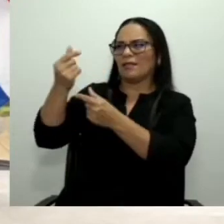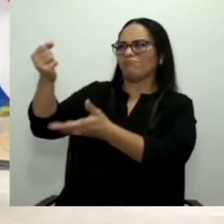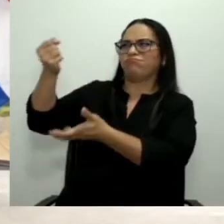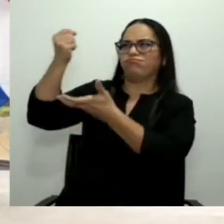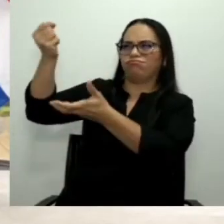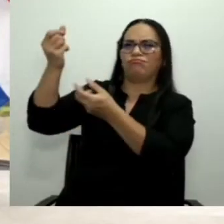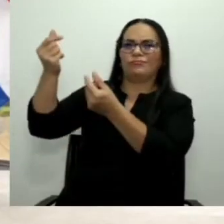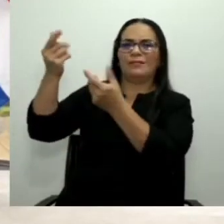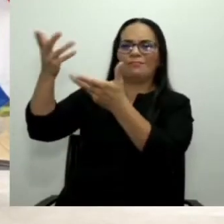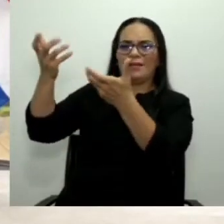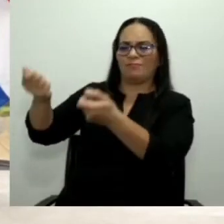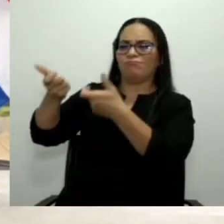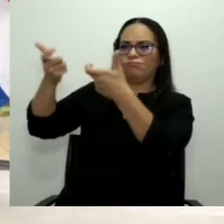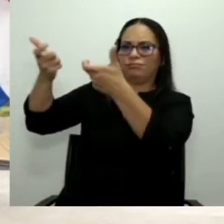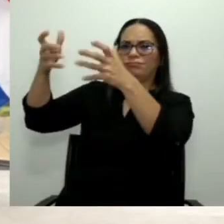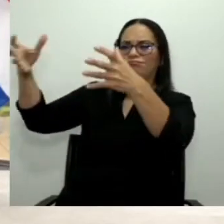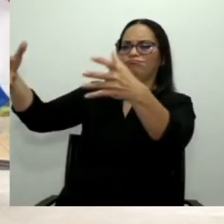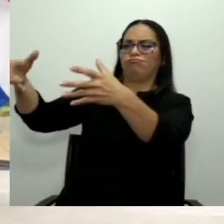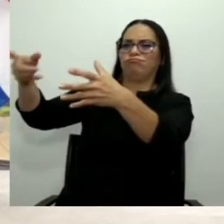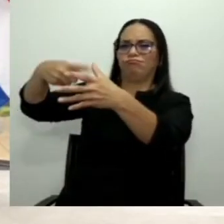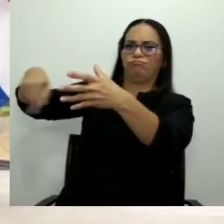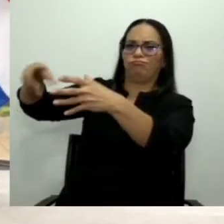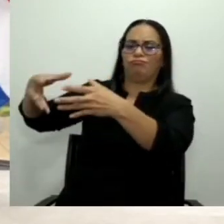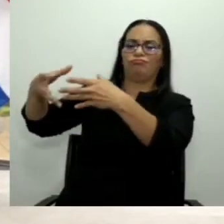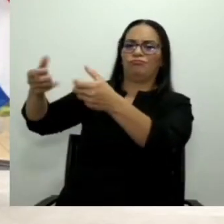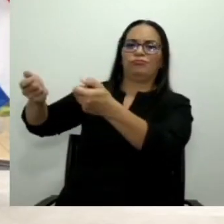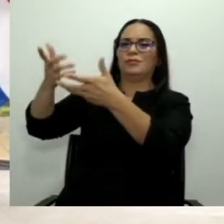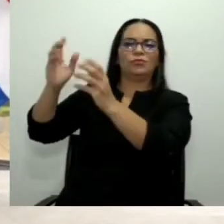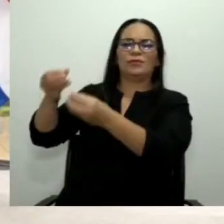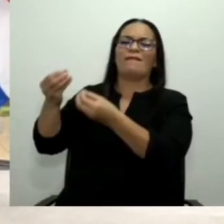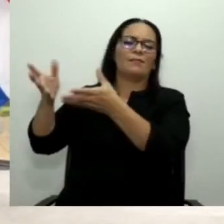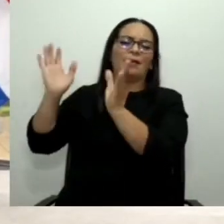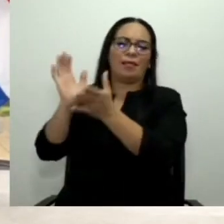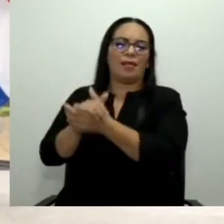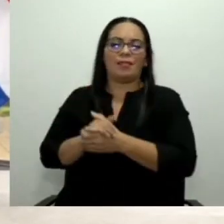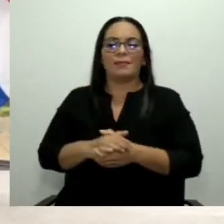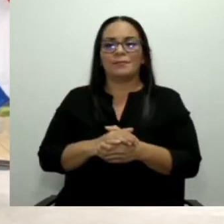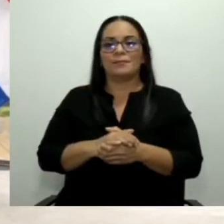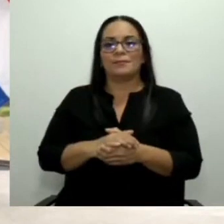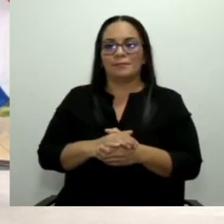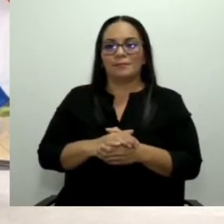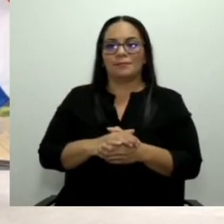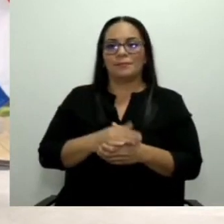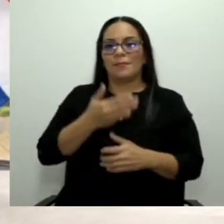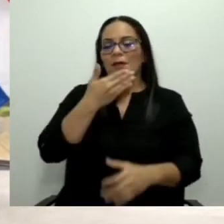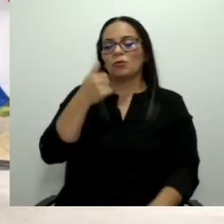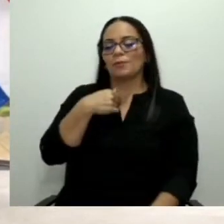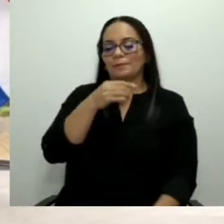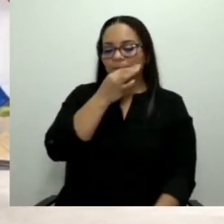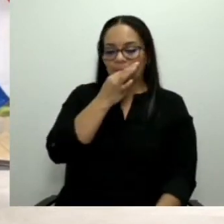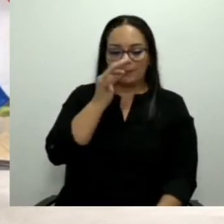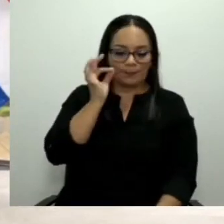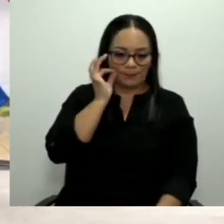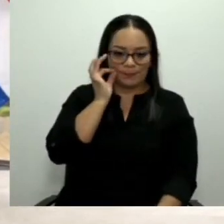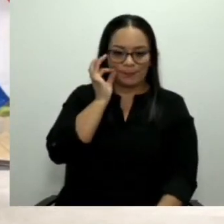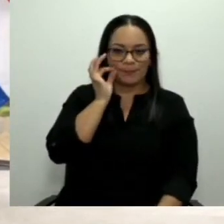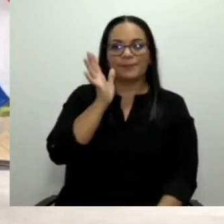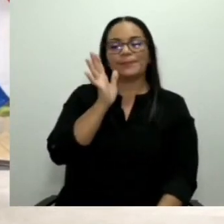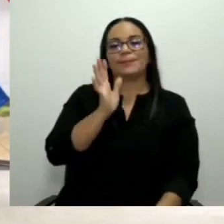que es una barbaridad y aquí me voy a quedar calladito porque es mejor